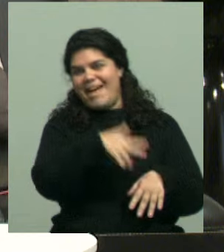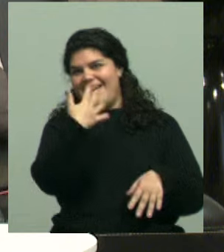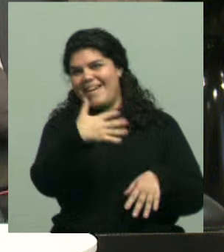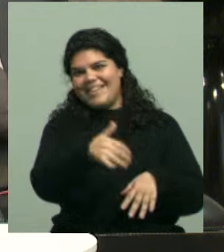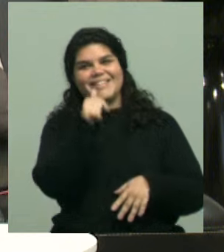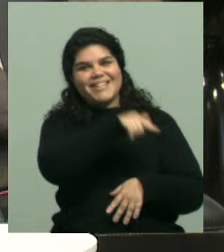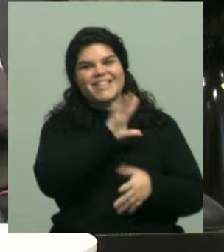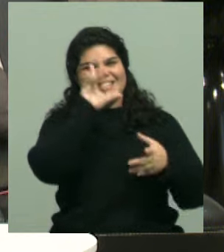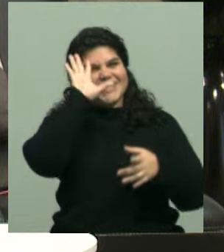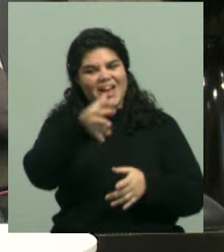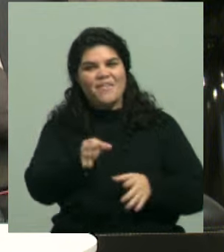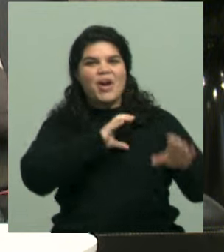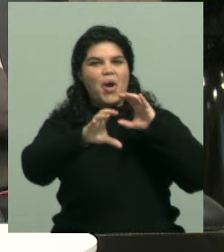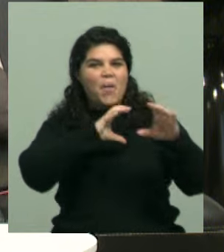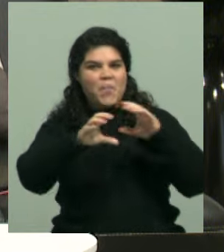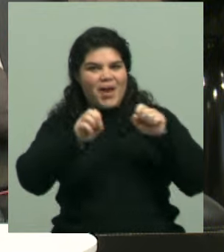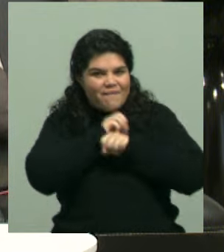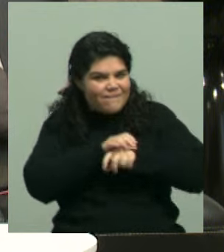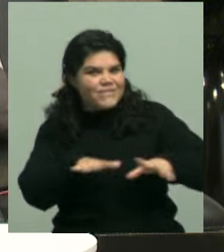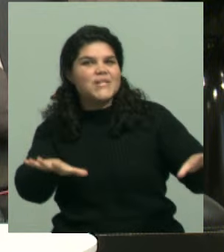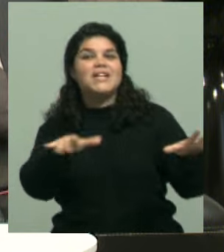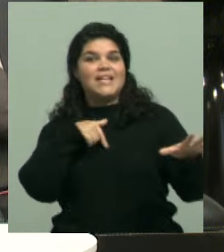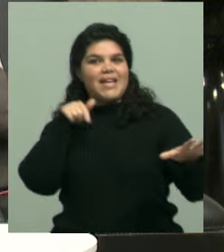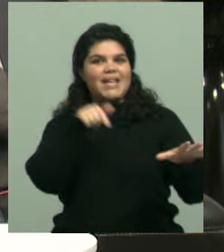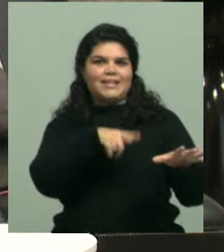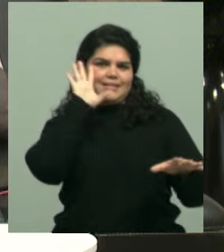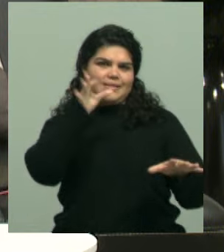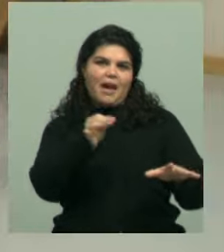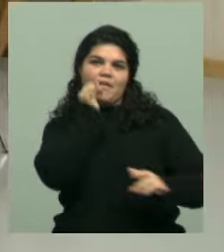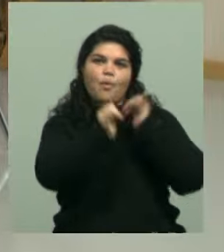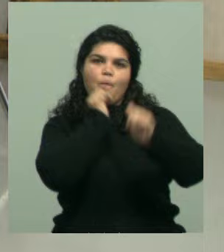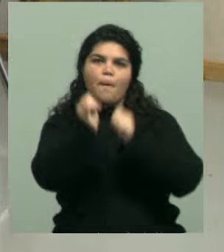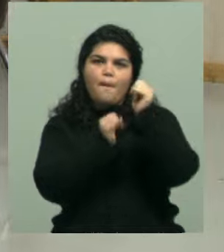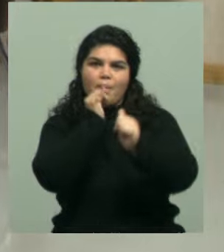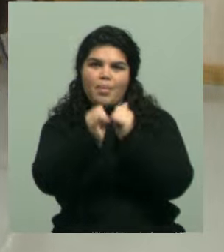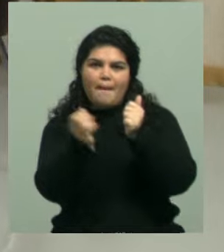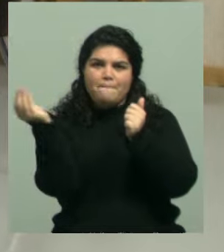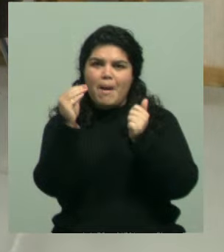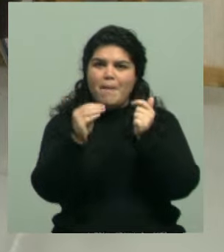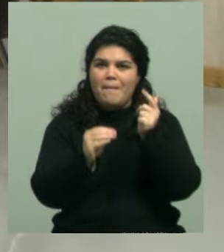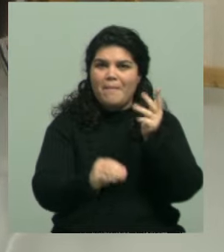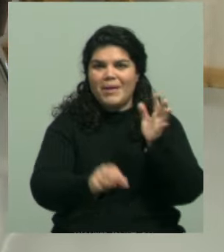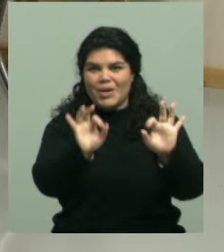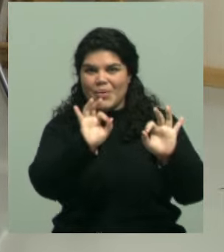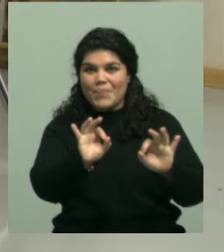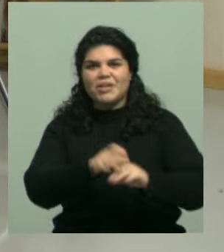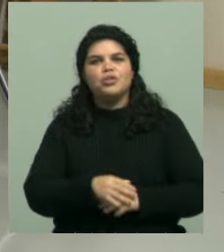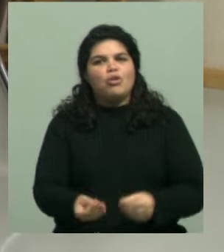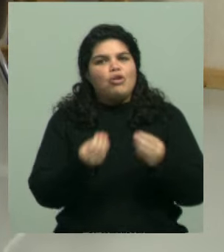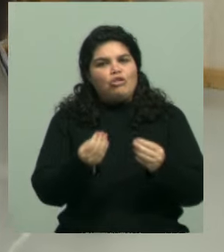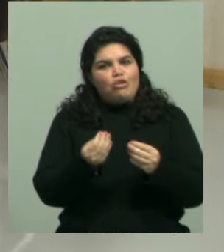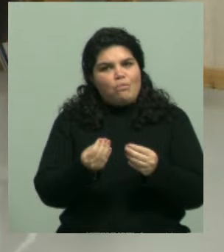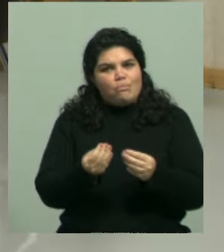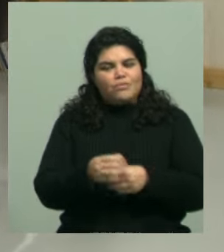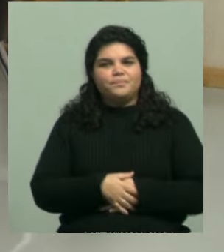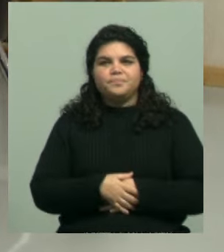comunicación, la cual sabe, bueno, sabe explayarse mucho más que yo sobre estas cuestiones, cómo hacen los medios de comunicación,